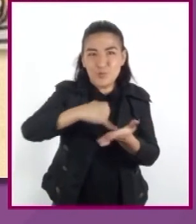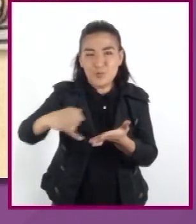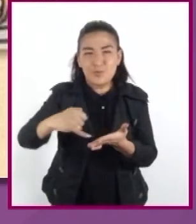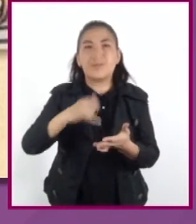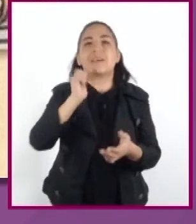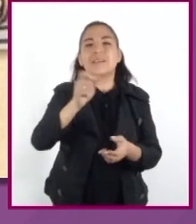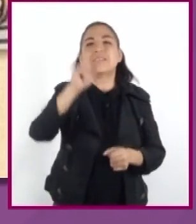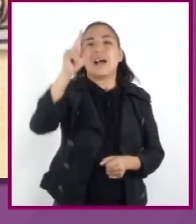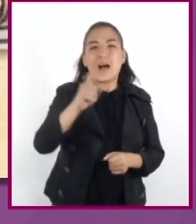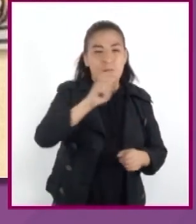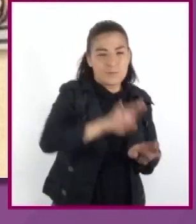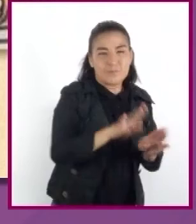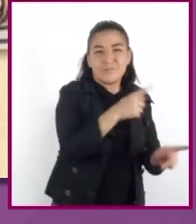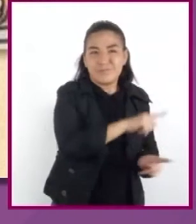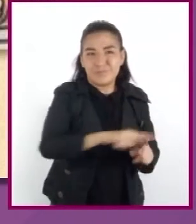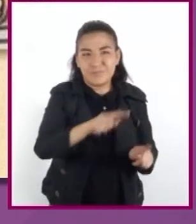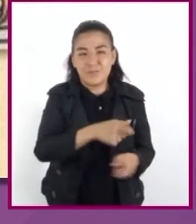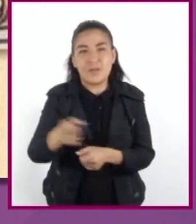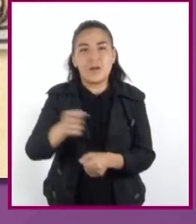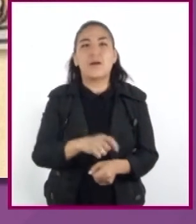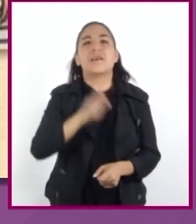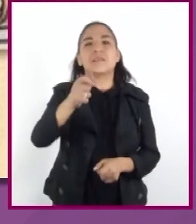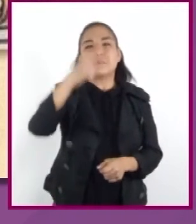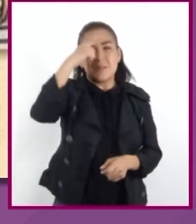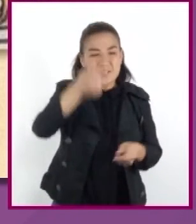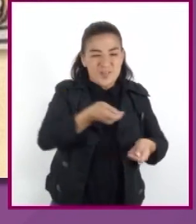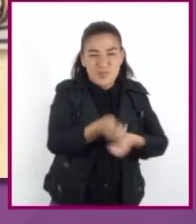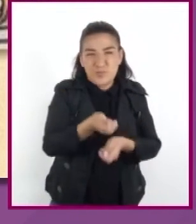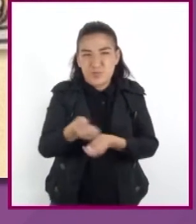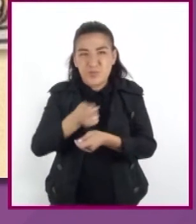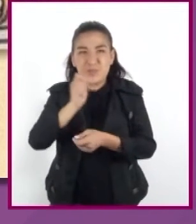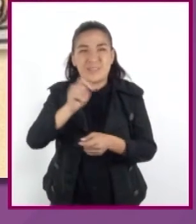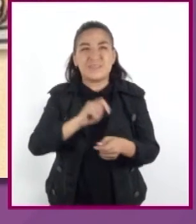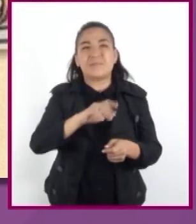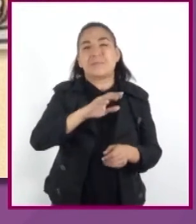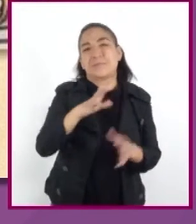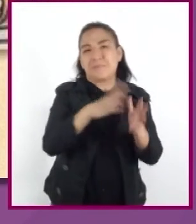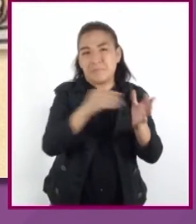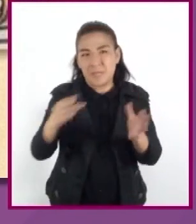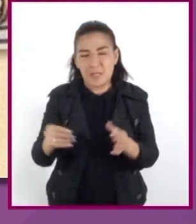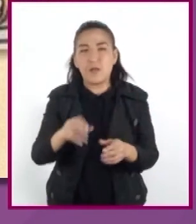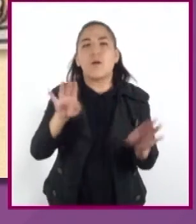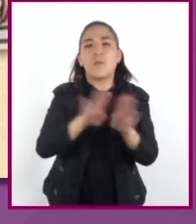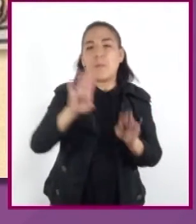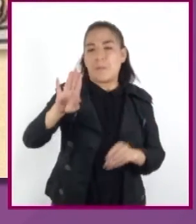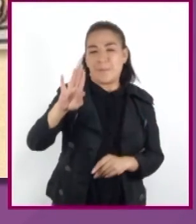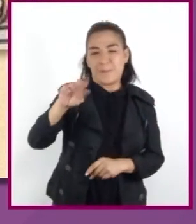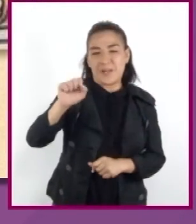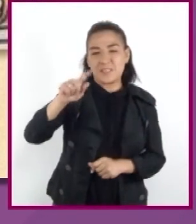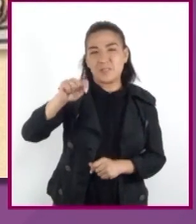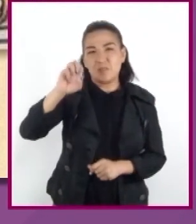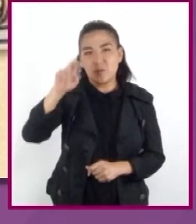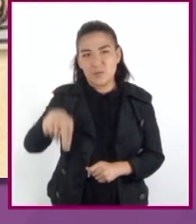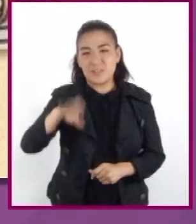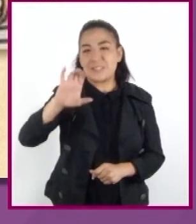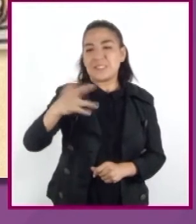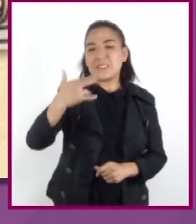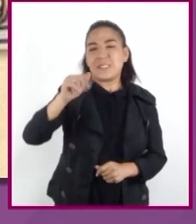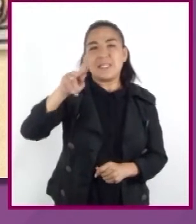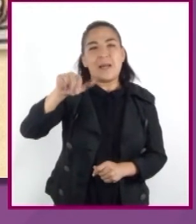irrigación de varios tipos, uso de fertilizantes, uso de la coa o bastón plantado. Trabajador, chinampas,